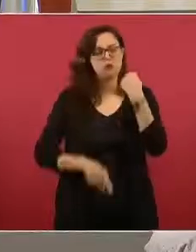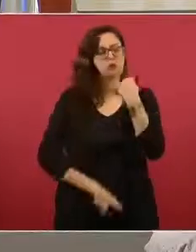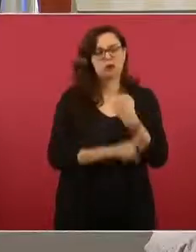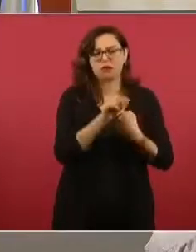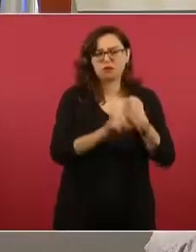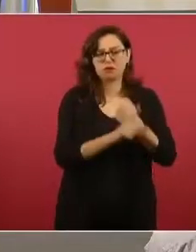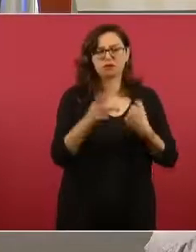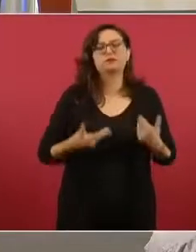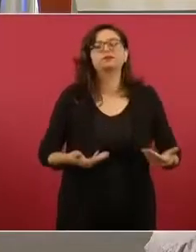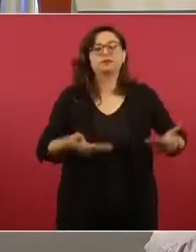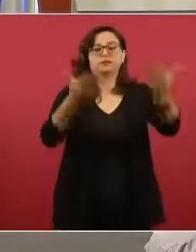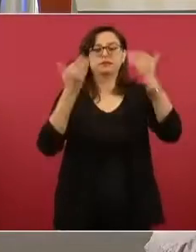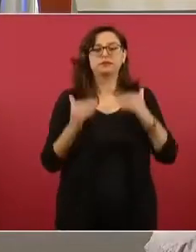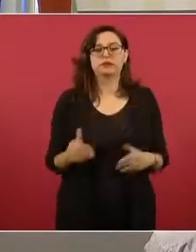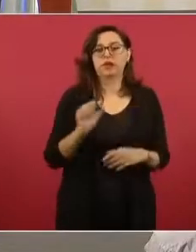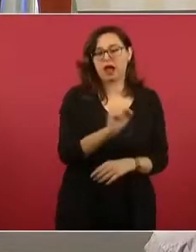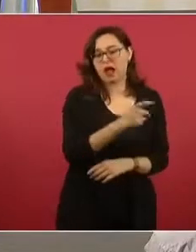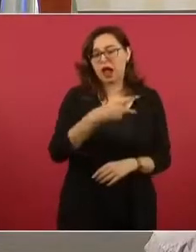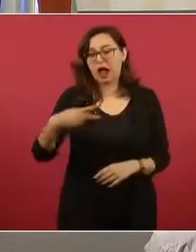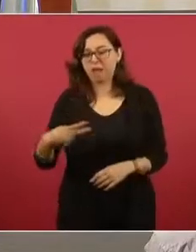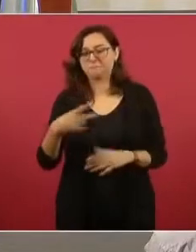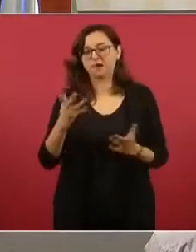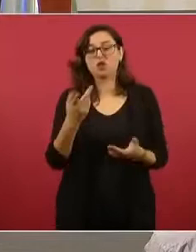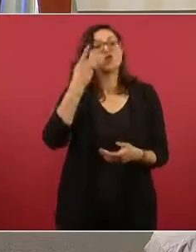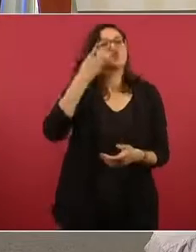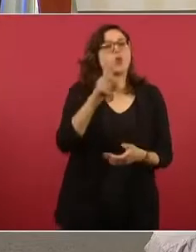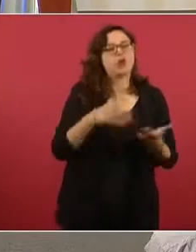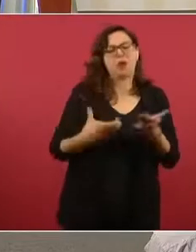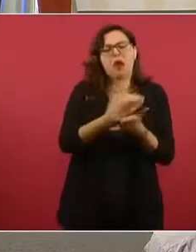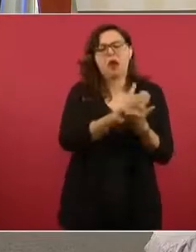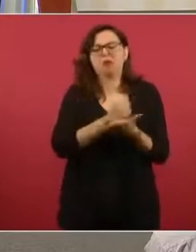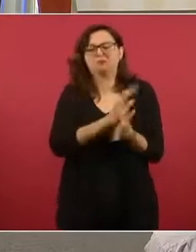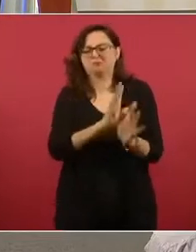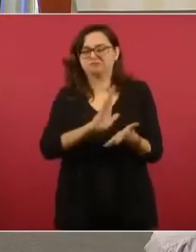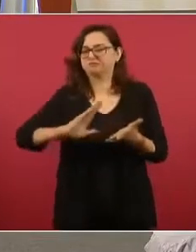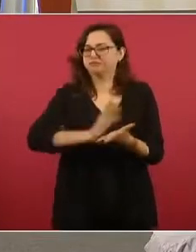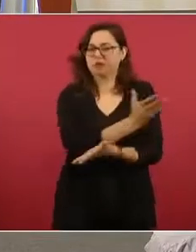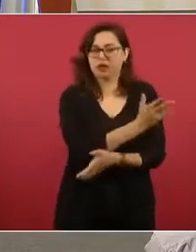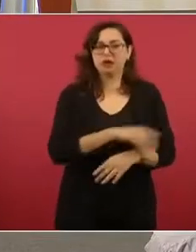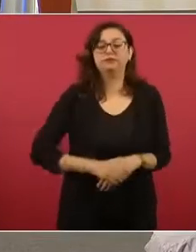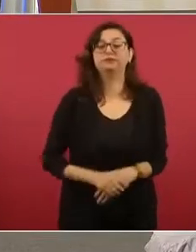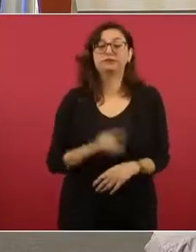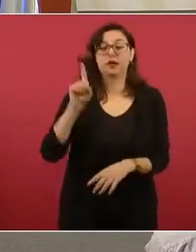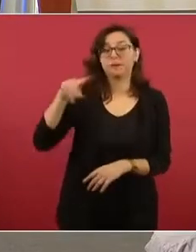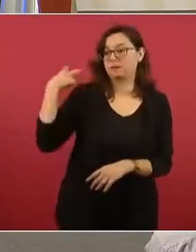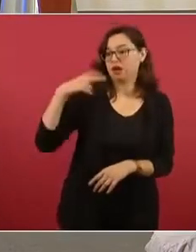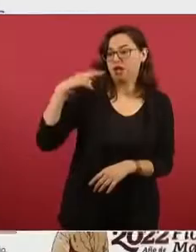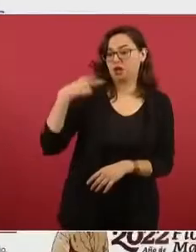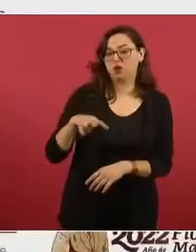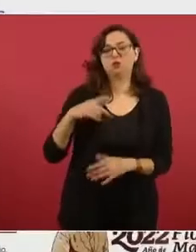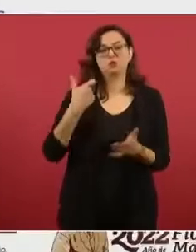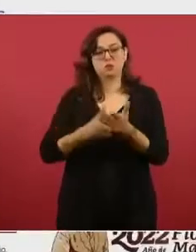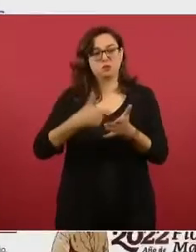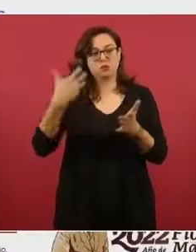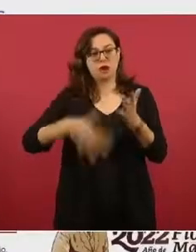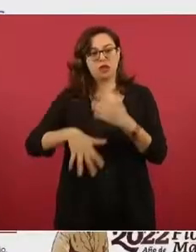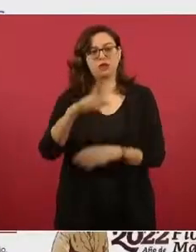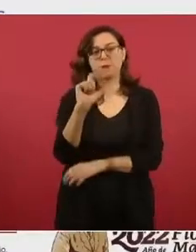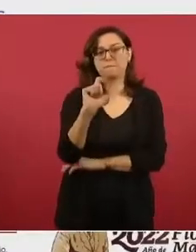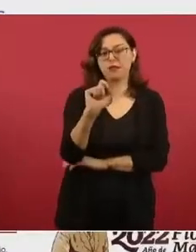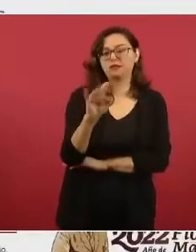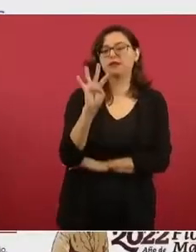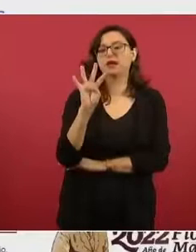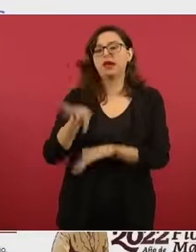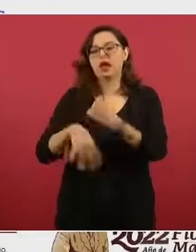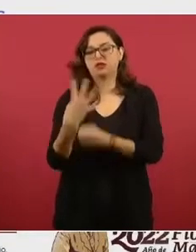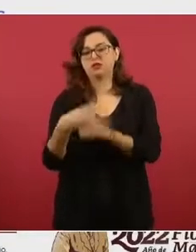margen, las más económicas, Servi Fácil en Coatzacoalcos, Veracruz, 20 pesos con 14 centavos el litro y total 20